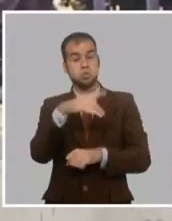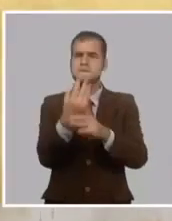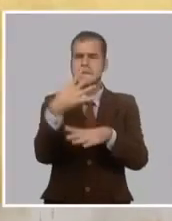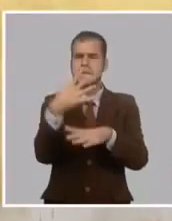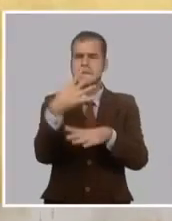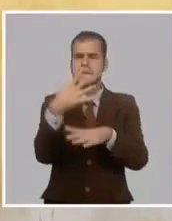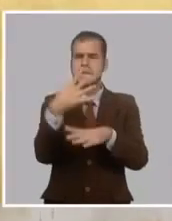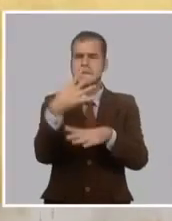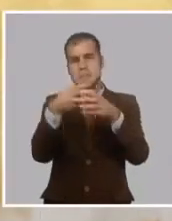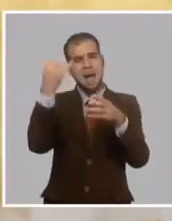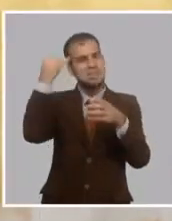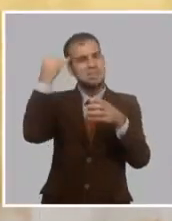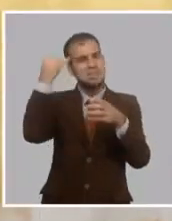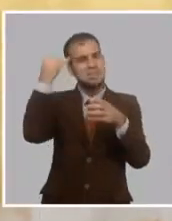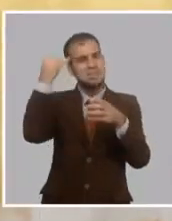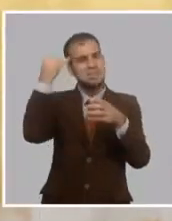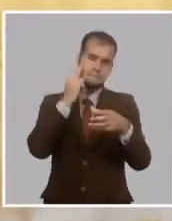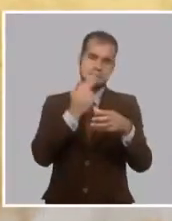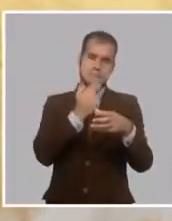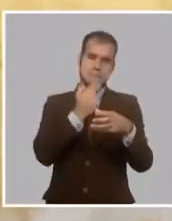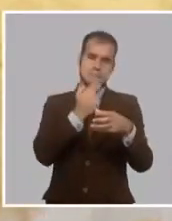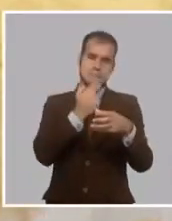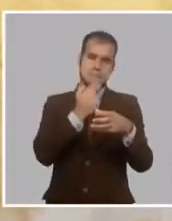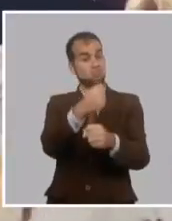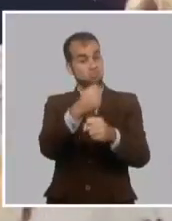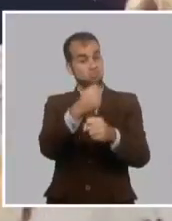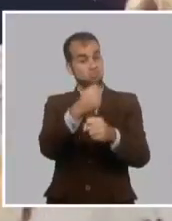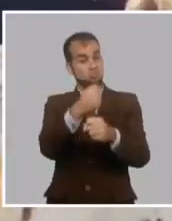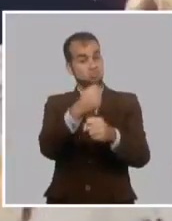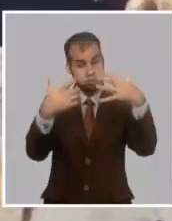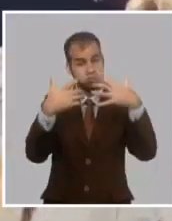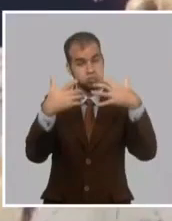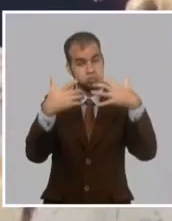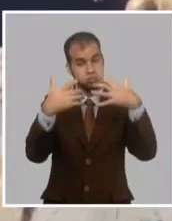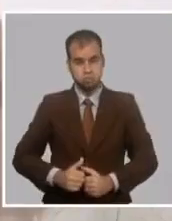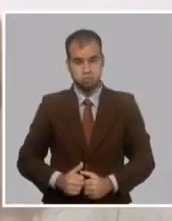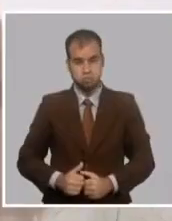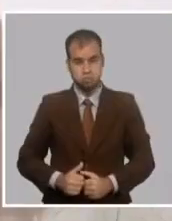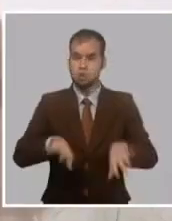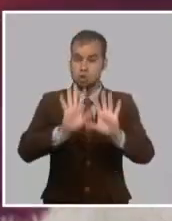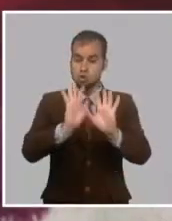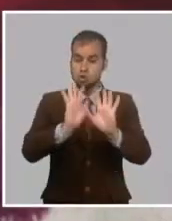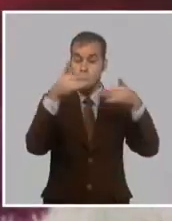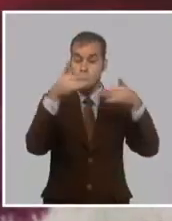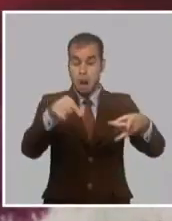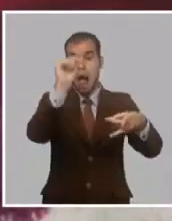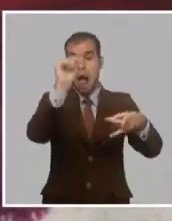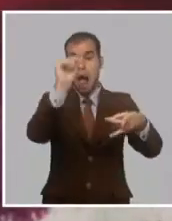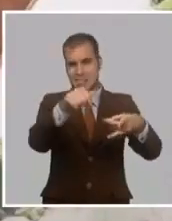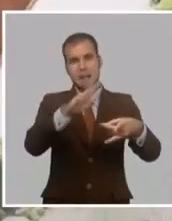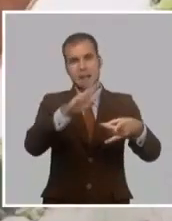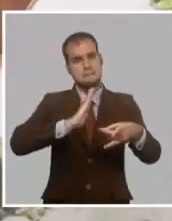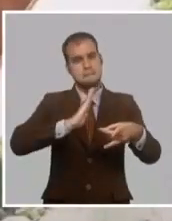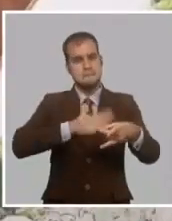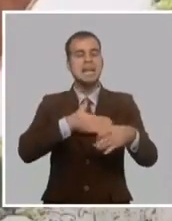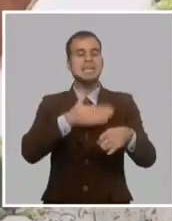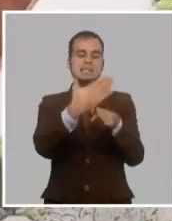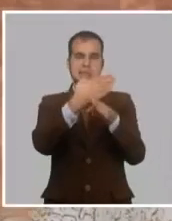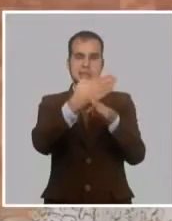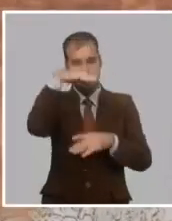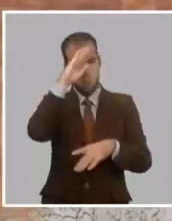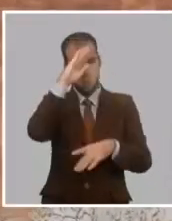martiano. Y resulta la obra más importante de carácter funerario que contiene el cementerio Santifigenia.